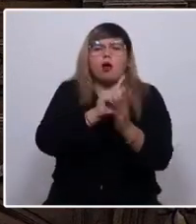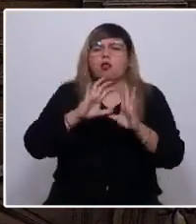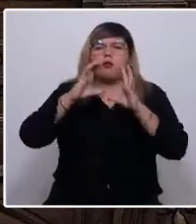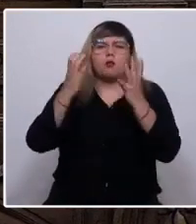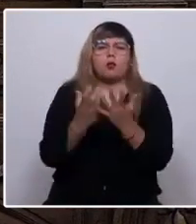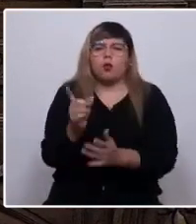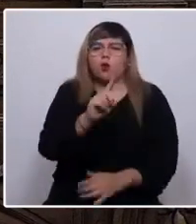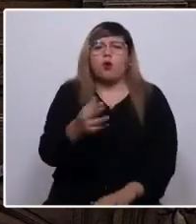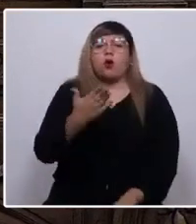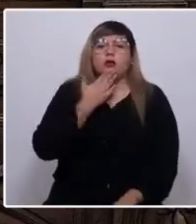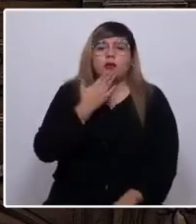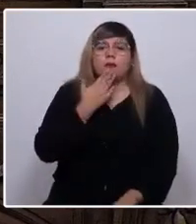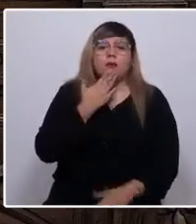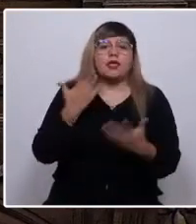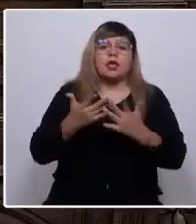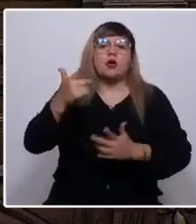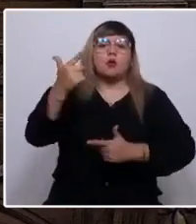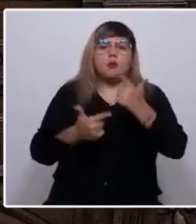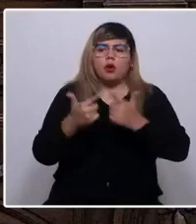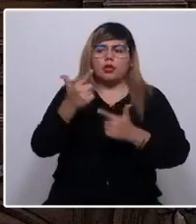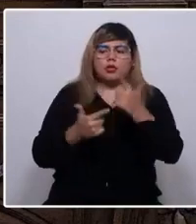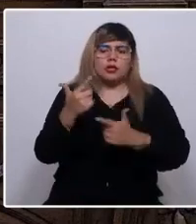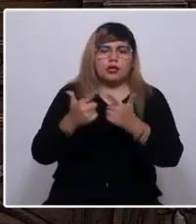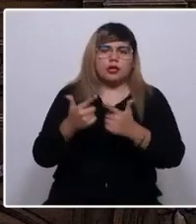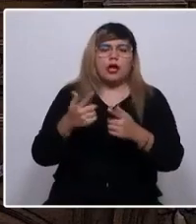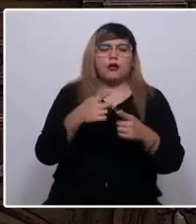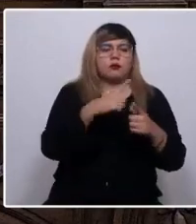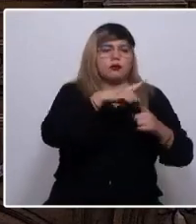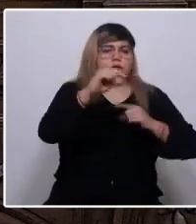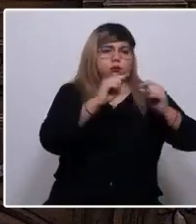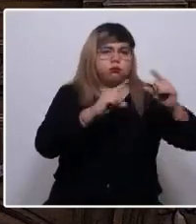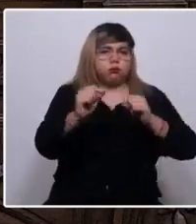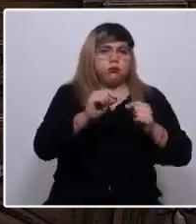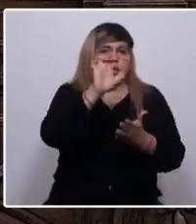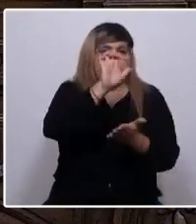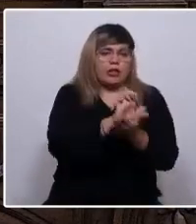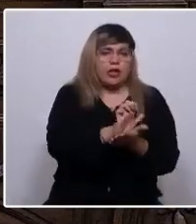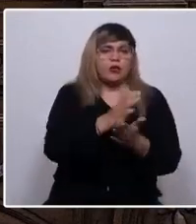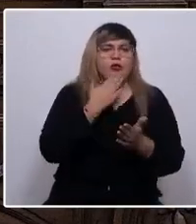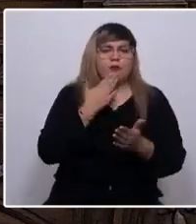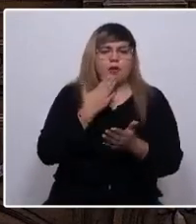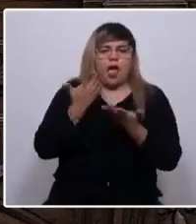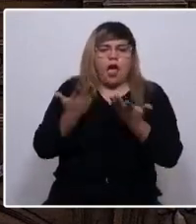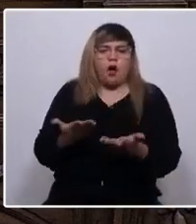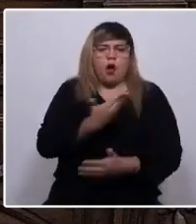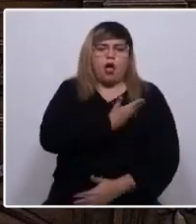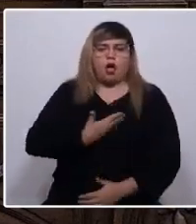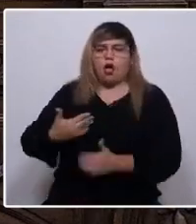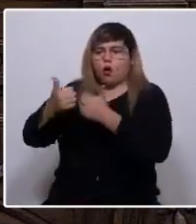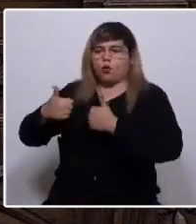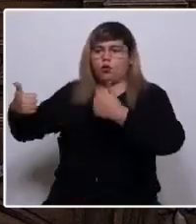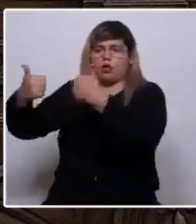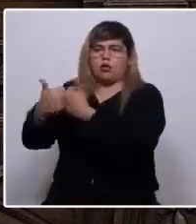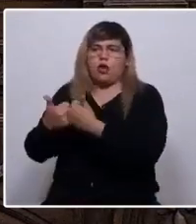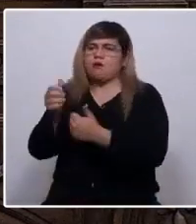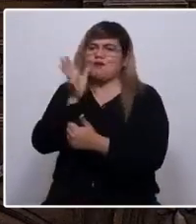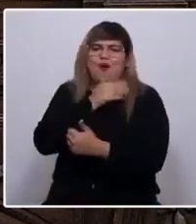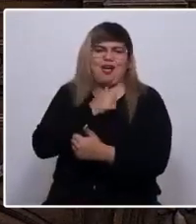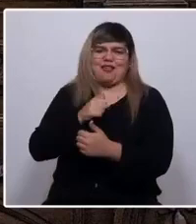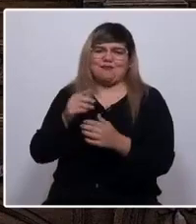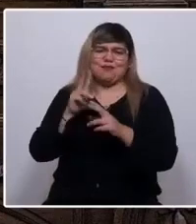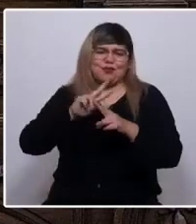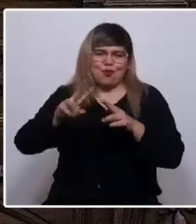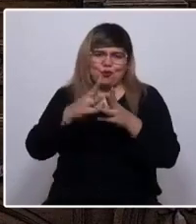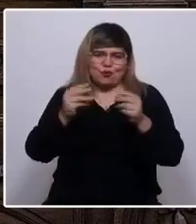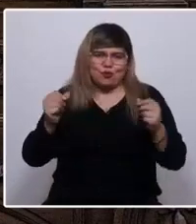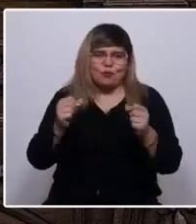sino más bien una política migratoria que el Estado y sus actuales autoridades no han sido capaces de abordar sobre